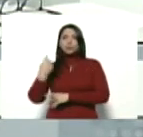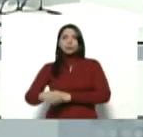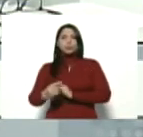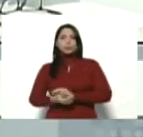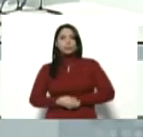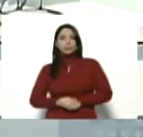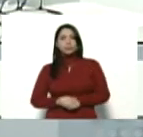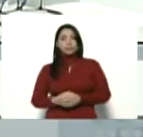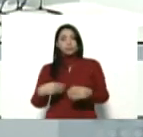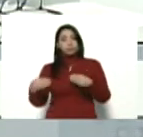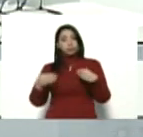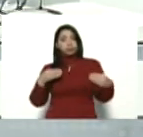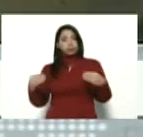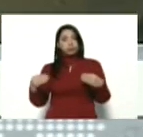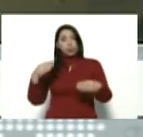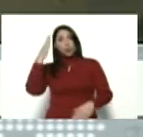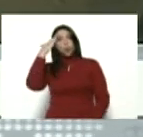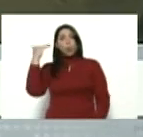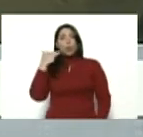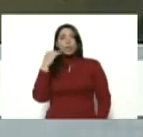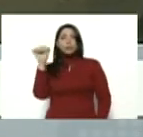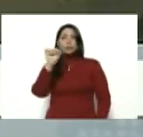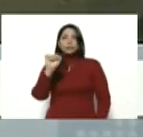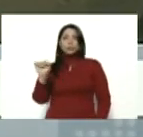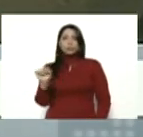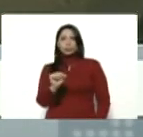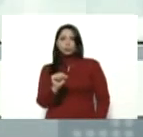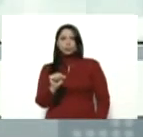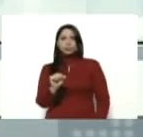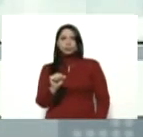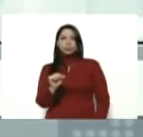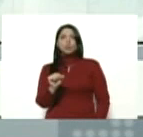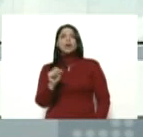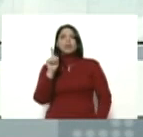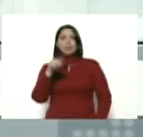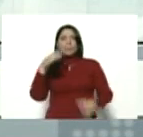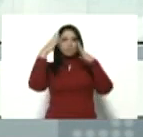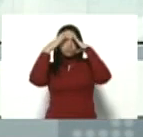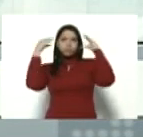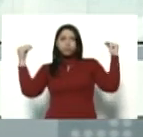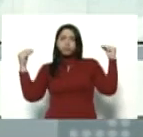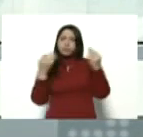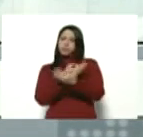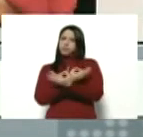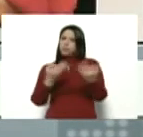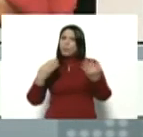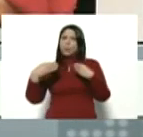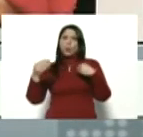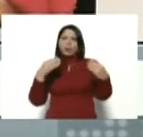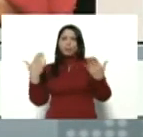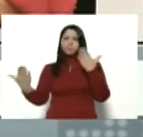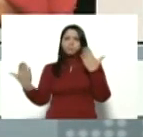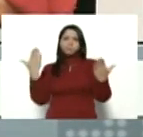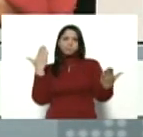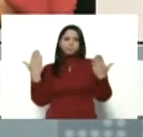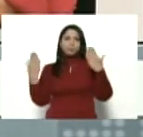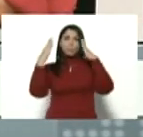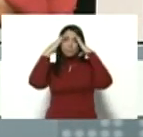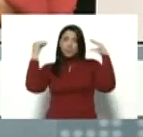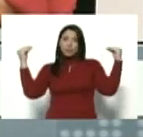con el modelo de Corea del Sur, con el modelo vietnamita, muy exitoso, de nuestra hermana Vietnam.